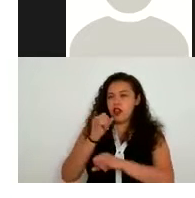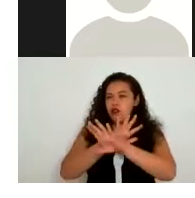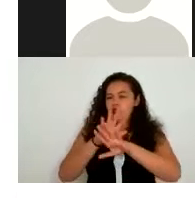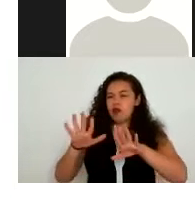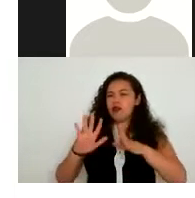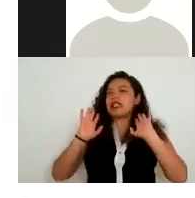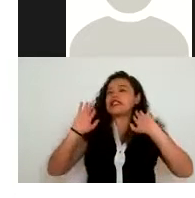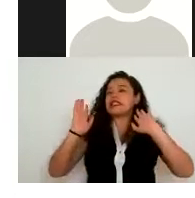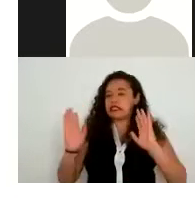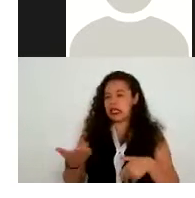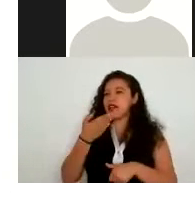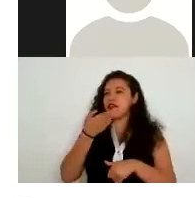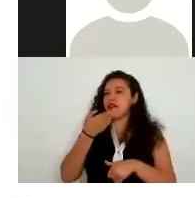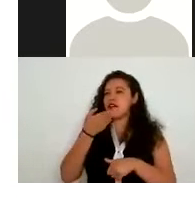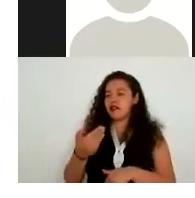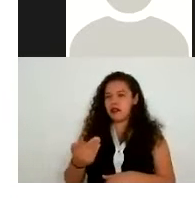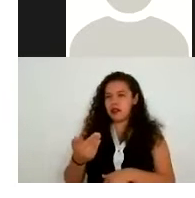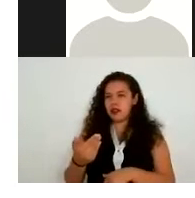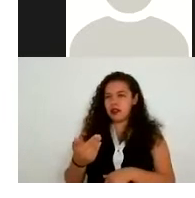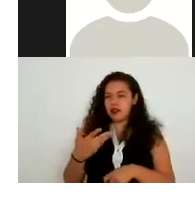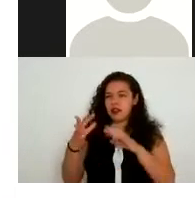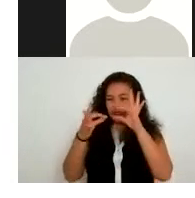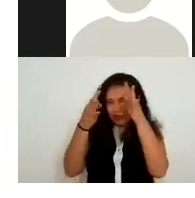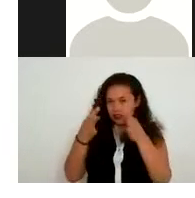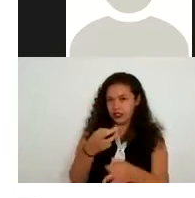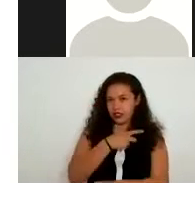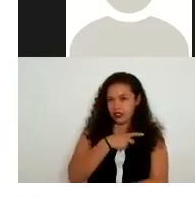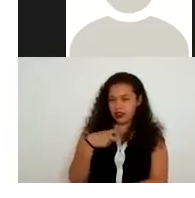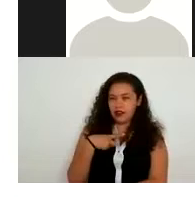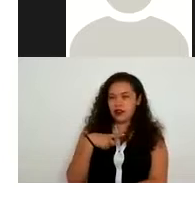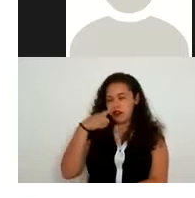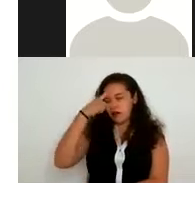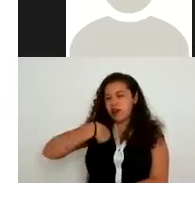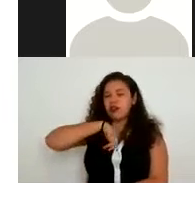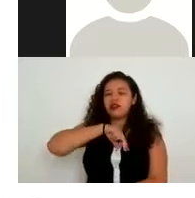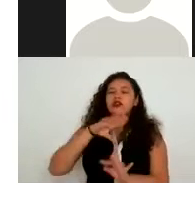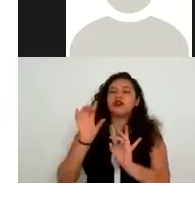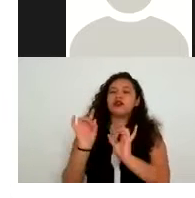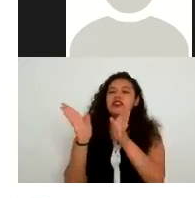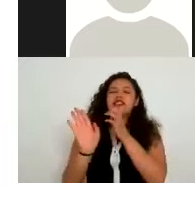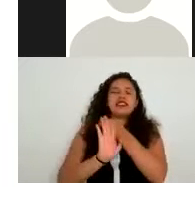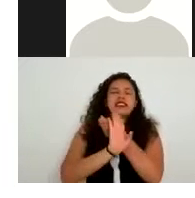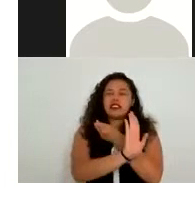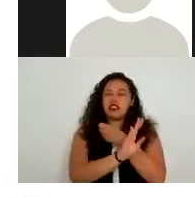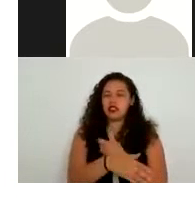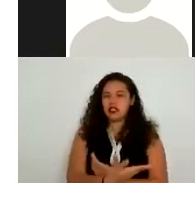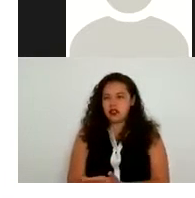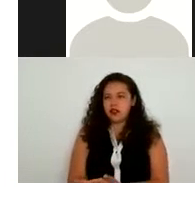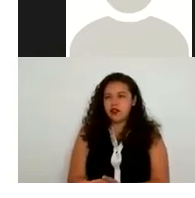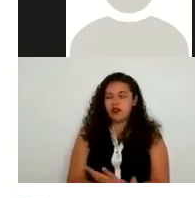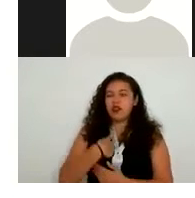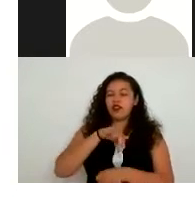totalmente correctos para que evitemos cualquier situación porque incluso el no tener un dato actualizado podría